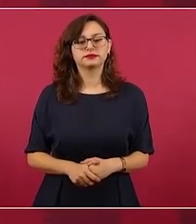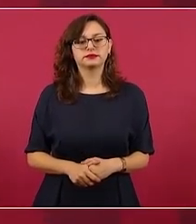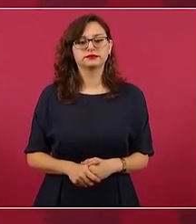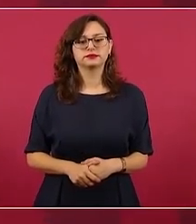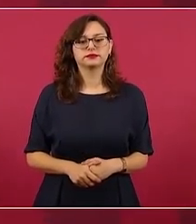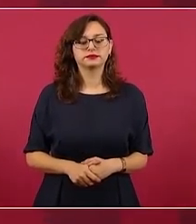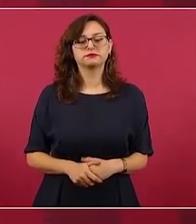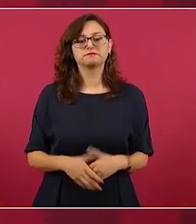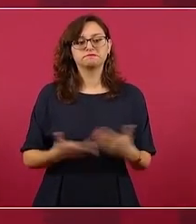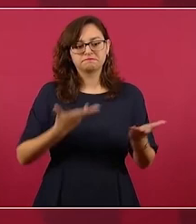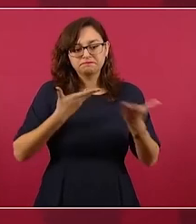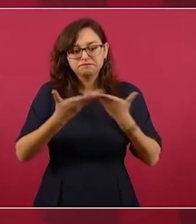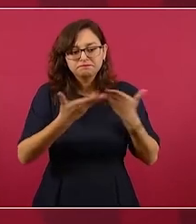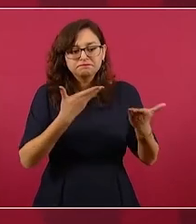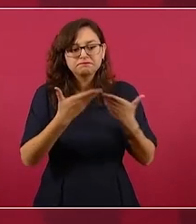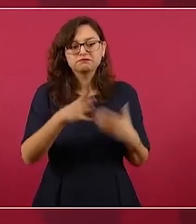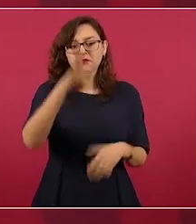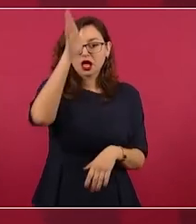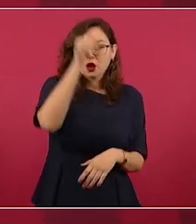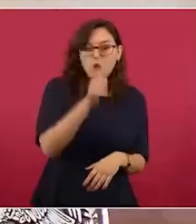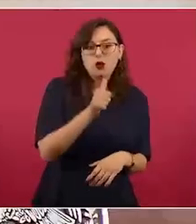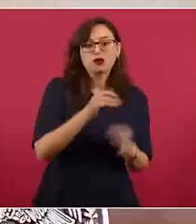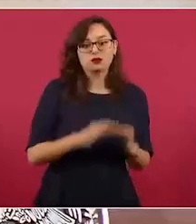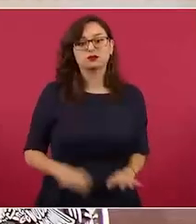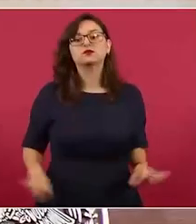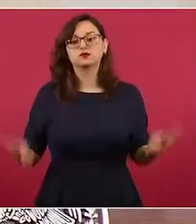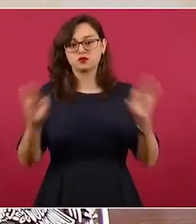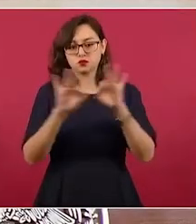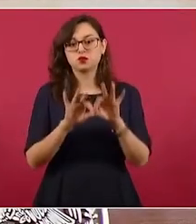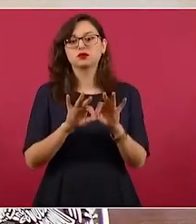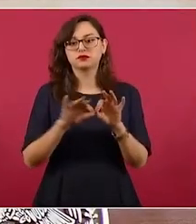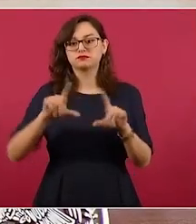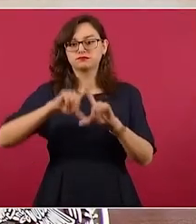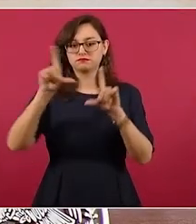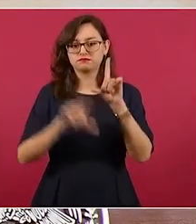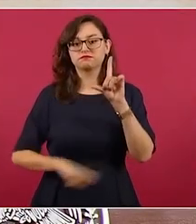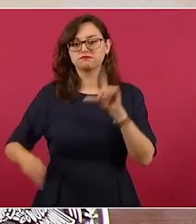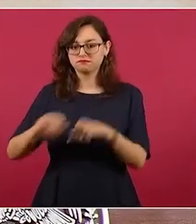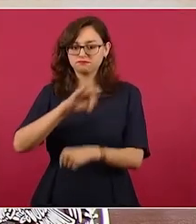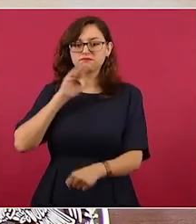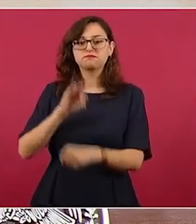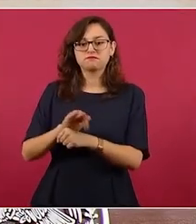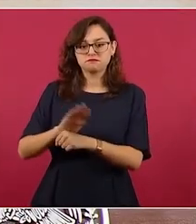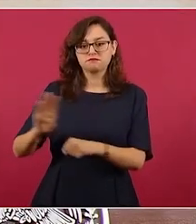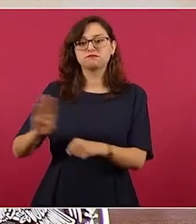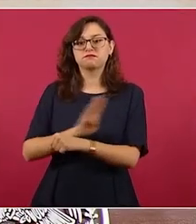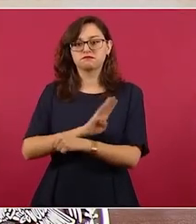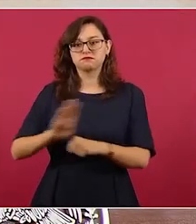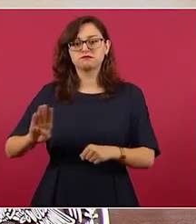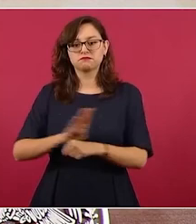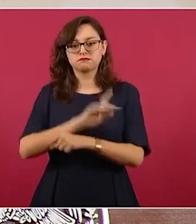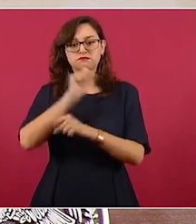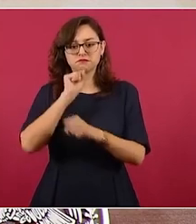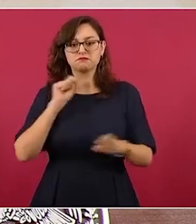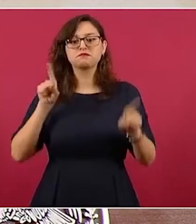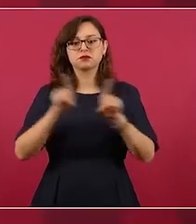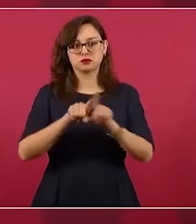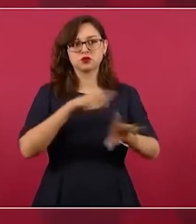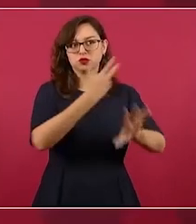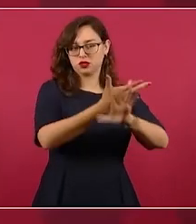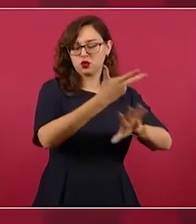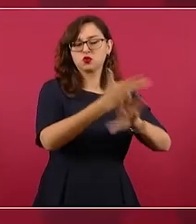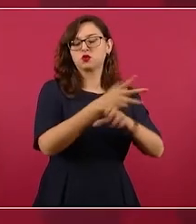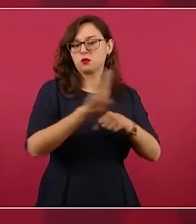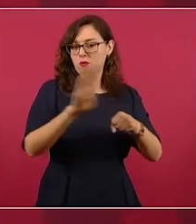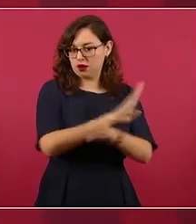suscribir acuerdos muy importantes para el pueblo de México y para el pueblo de Estados Unidos para las